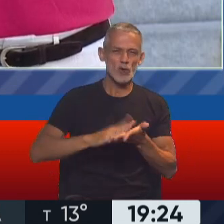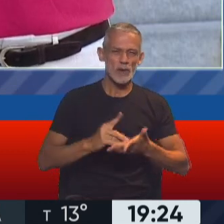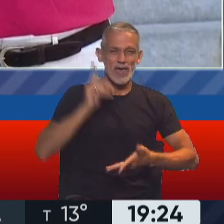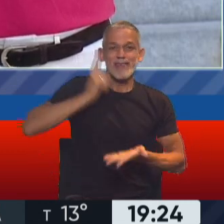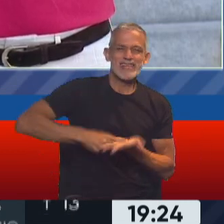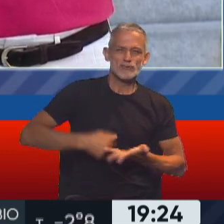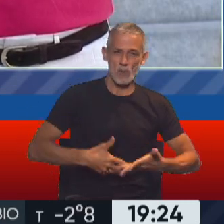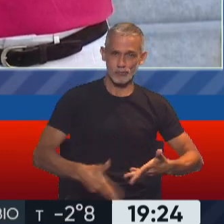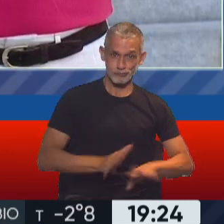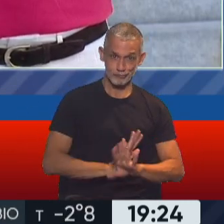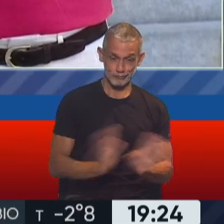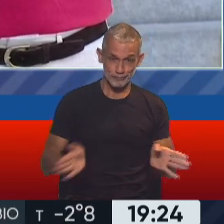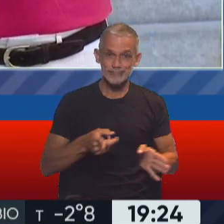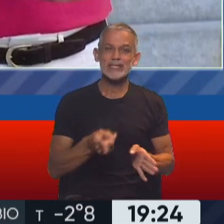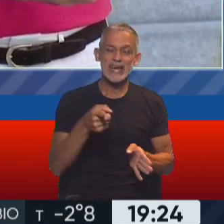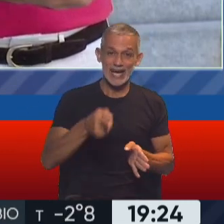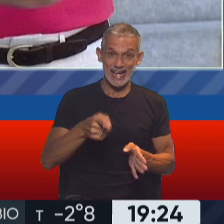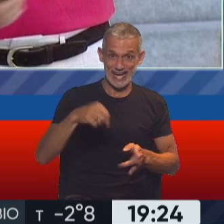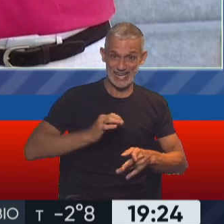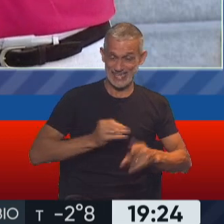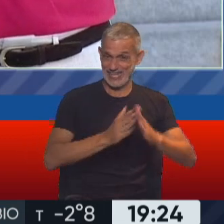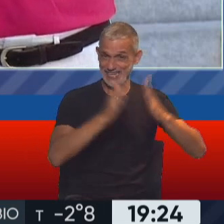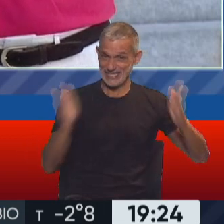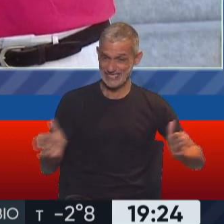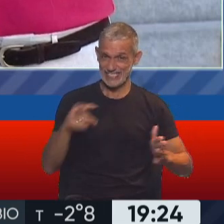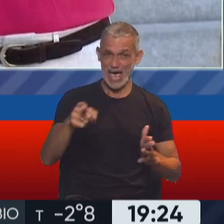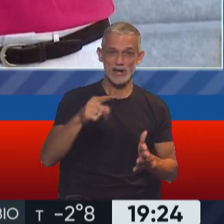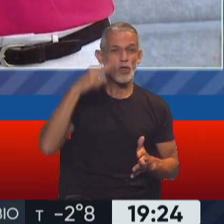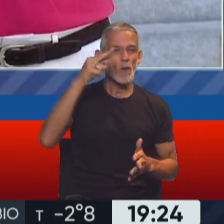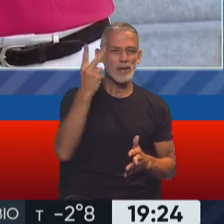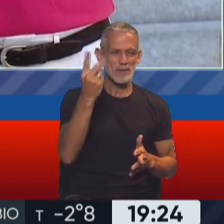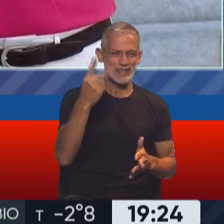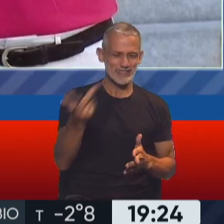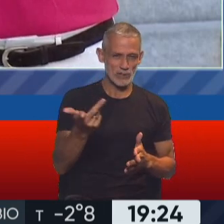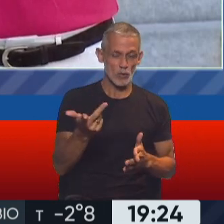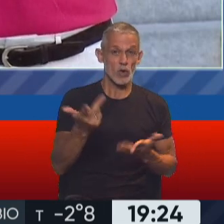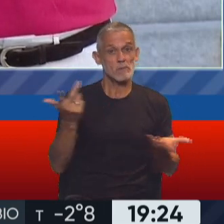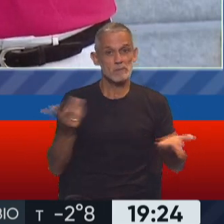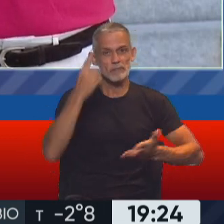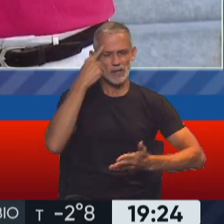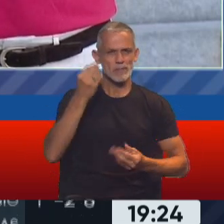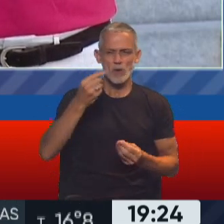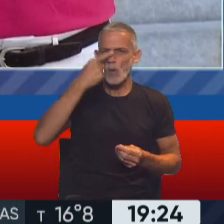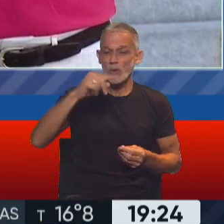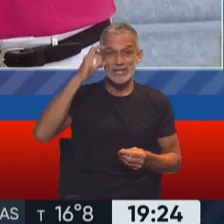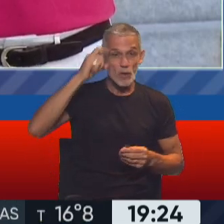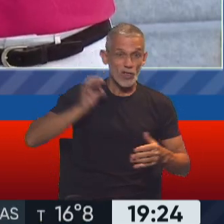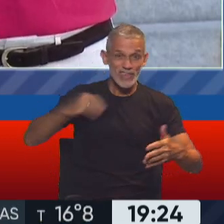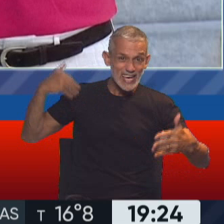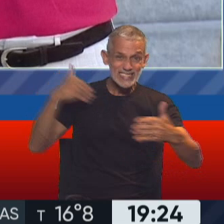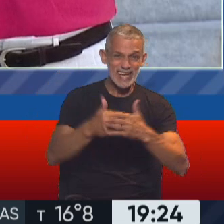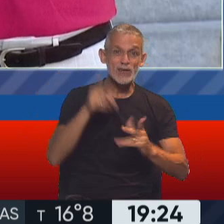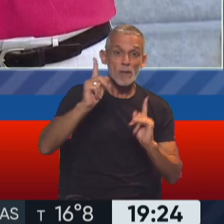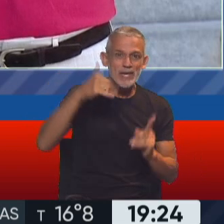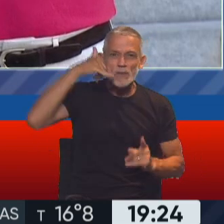voluntaria del embarazo durante este año 2021, teniéndose en cuenta que en los últimos 10 años a